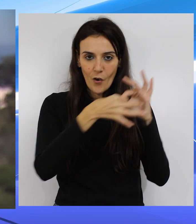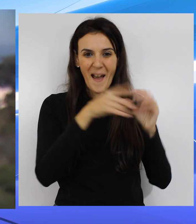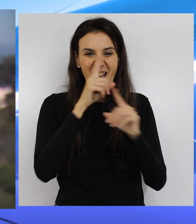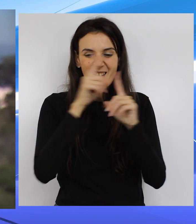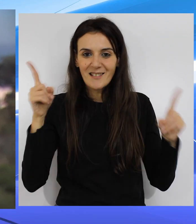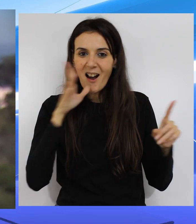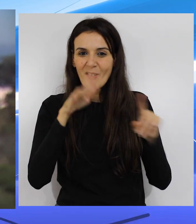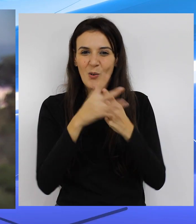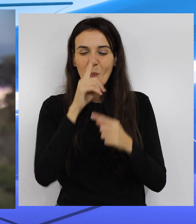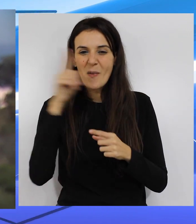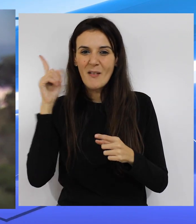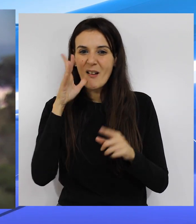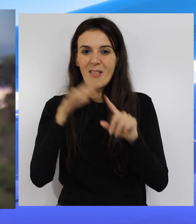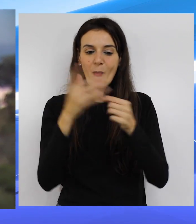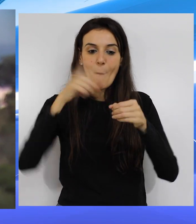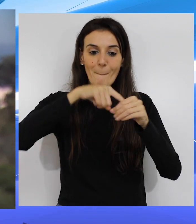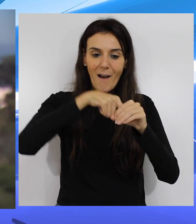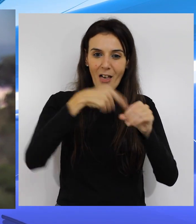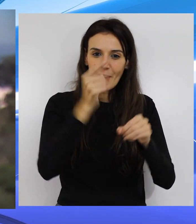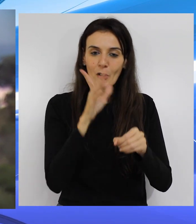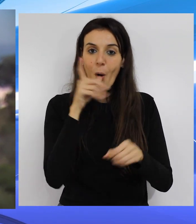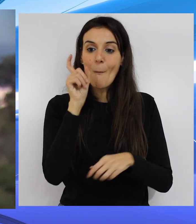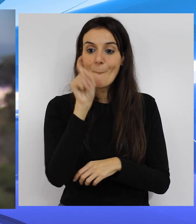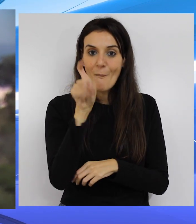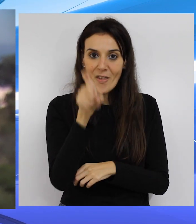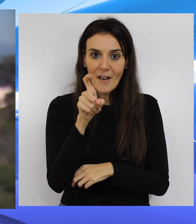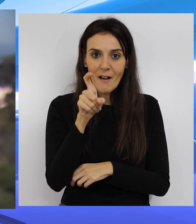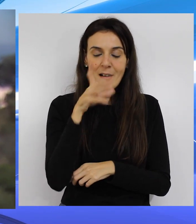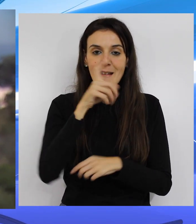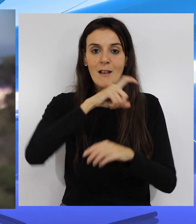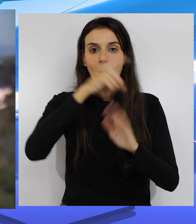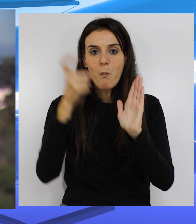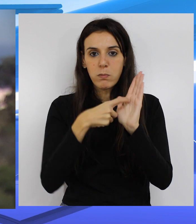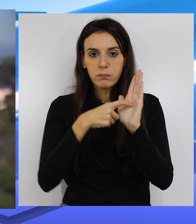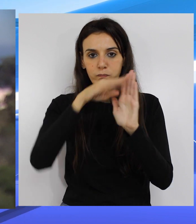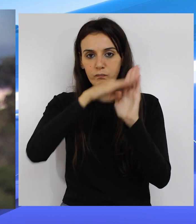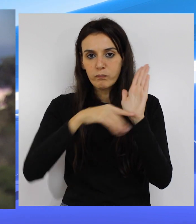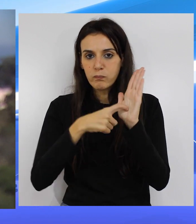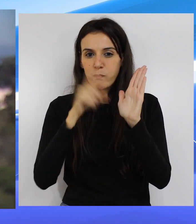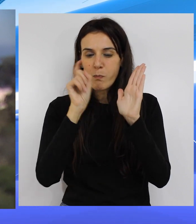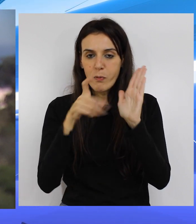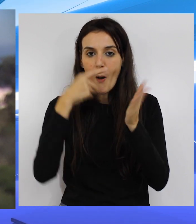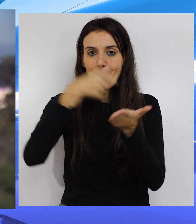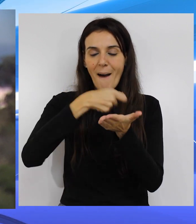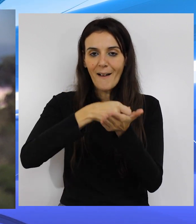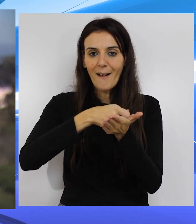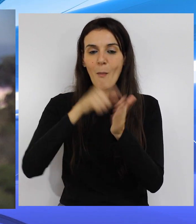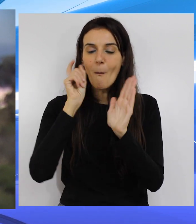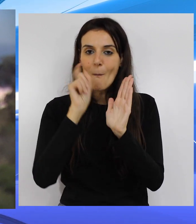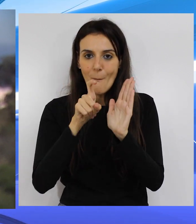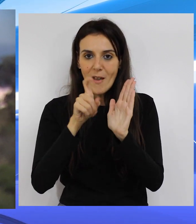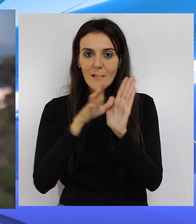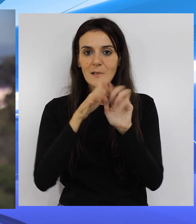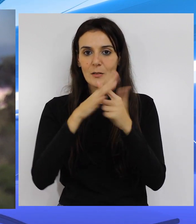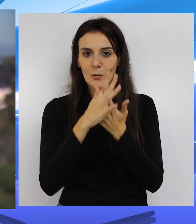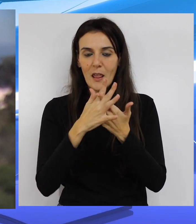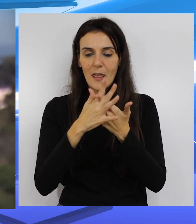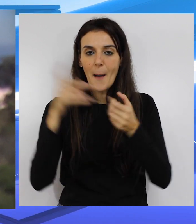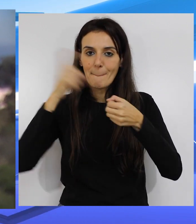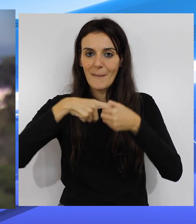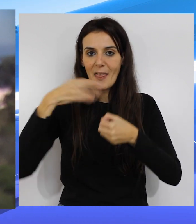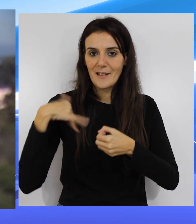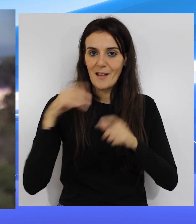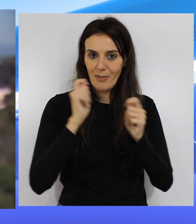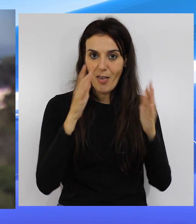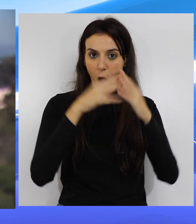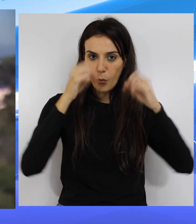año no es con el año pasado que vas al botón y coges la plaza, no, es dar botón y formalizar la inscripción pagando. Entonces cuando has hecho el pago ya te llega la asignación de la plaza.